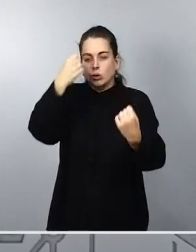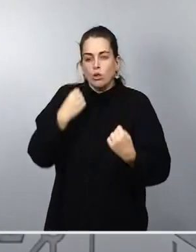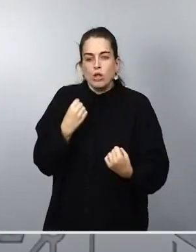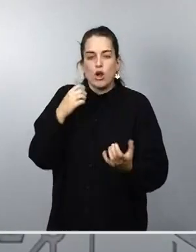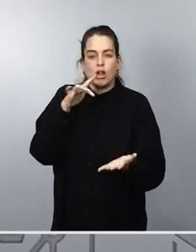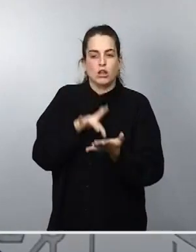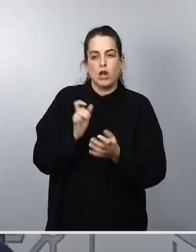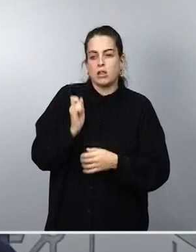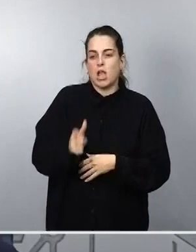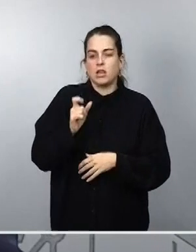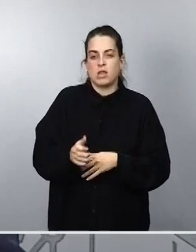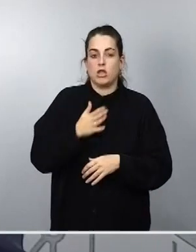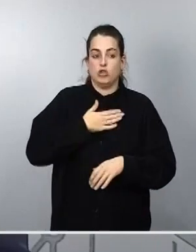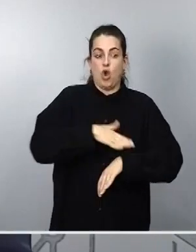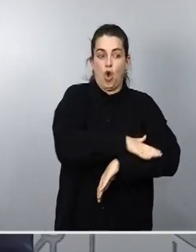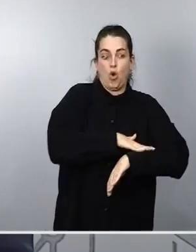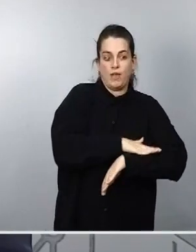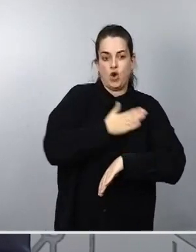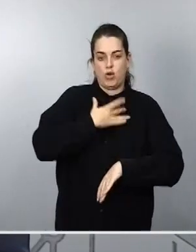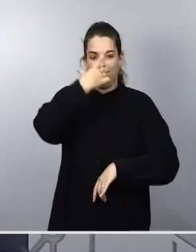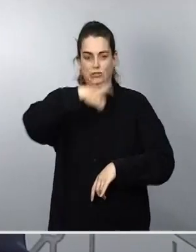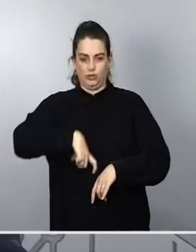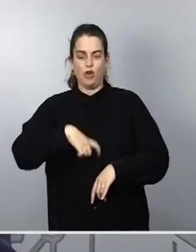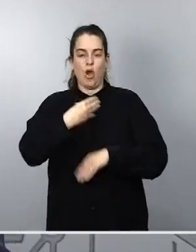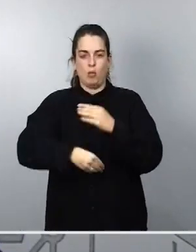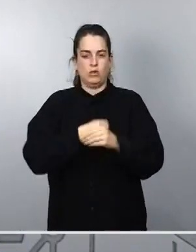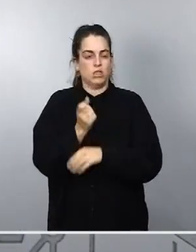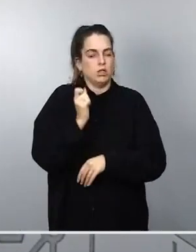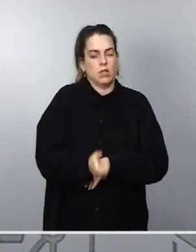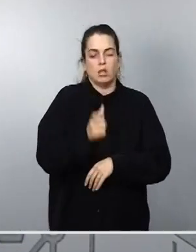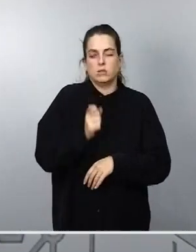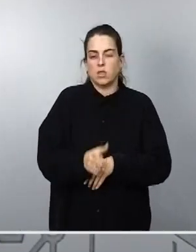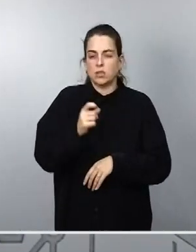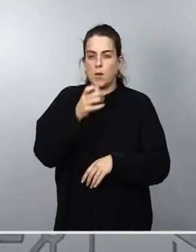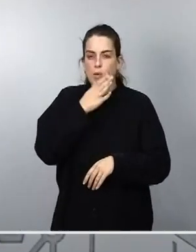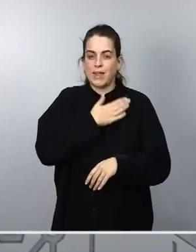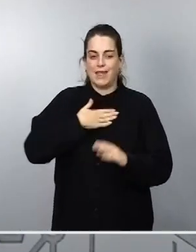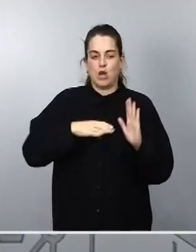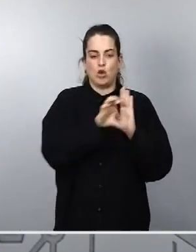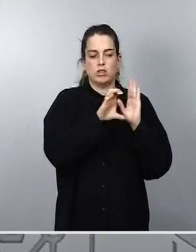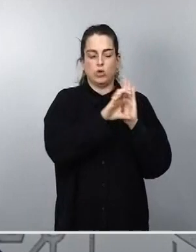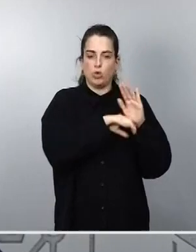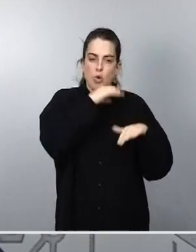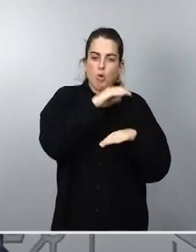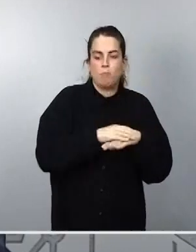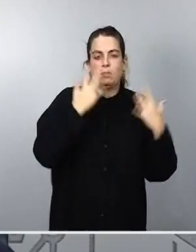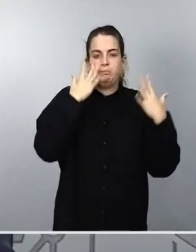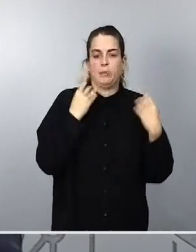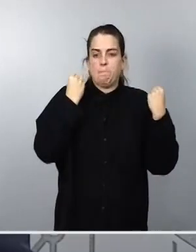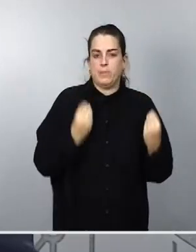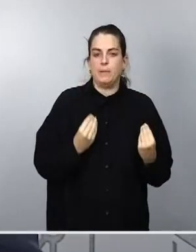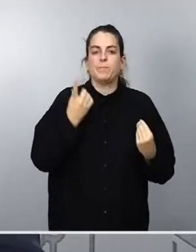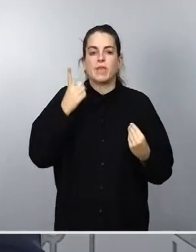Ejecutivo y yo en particular a la exigencia de cumplir con la Constitución y en consecuencia renovar los órganos